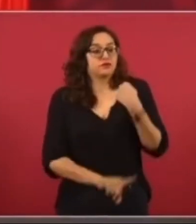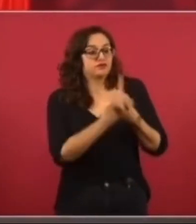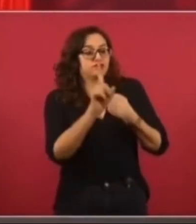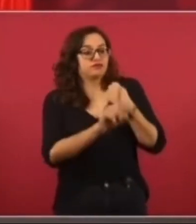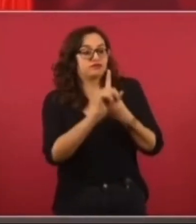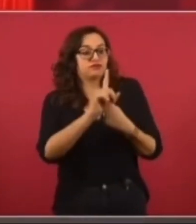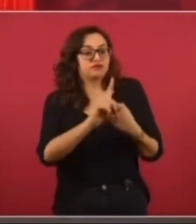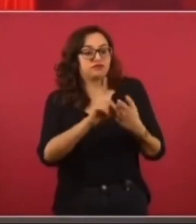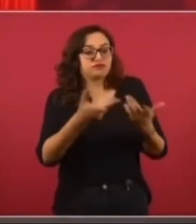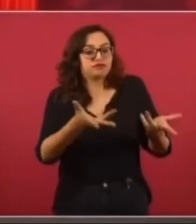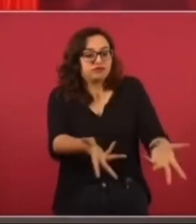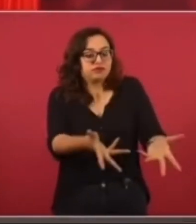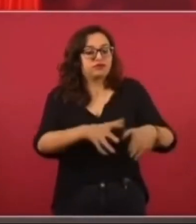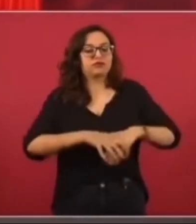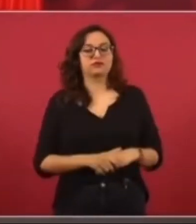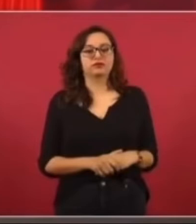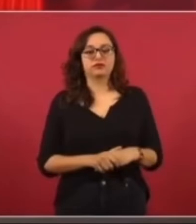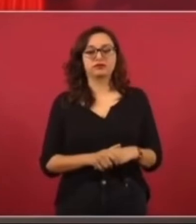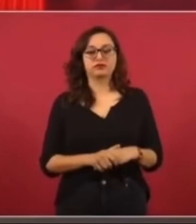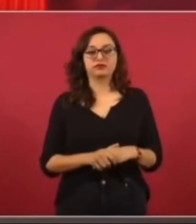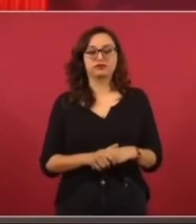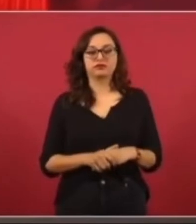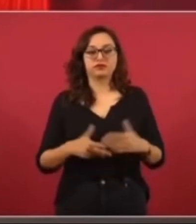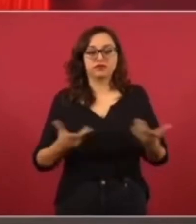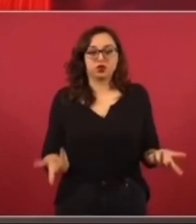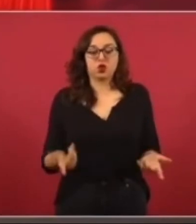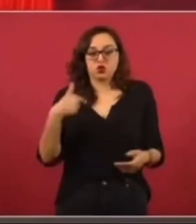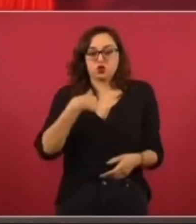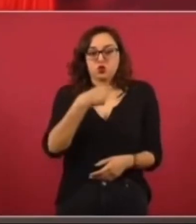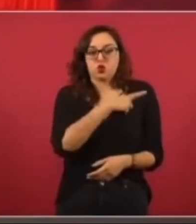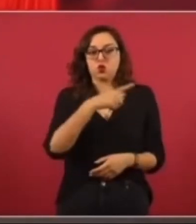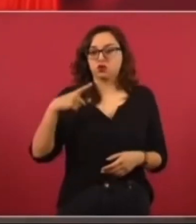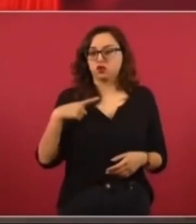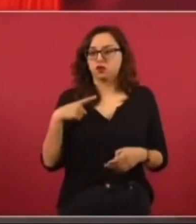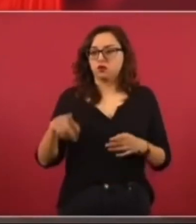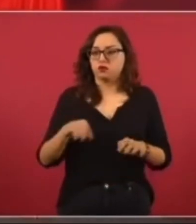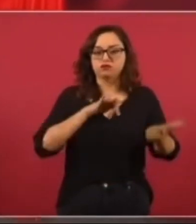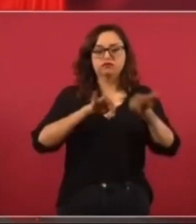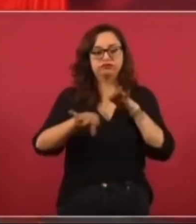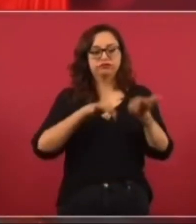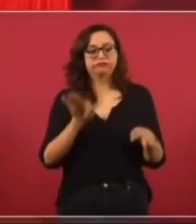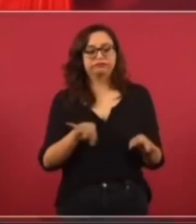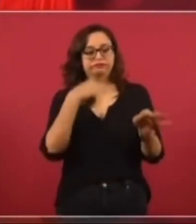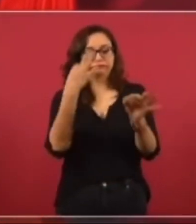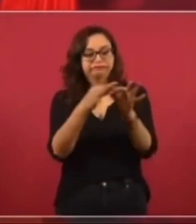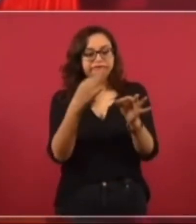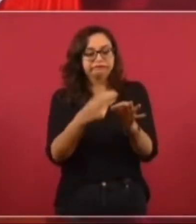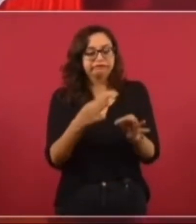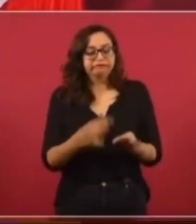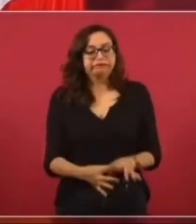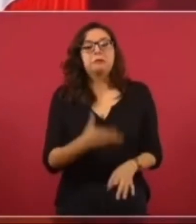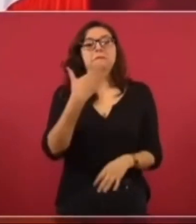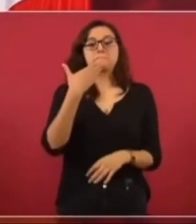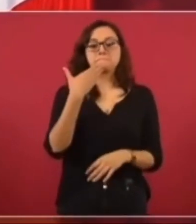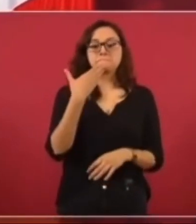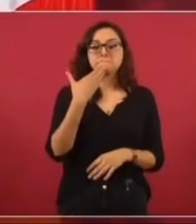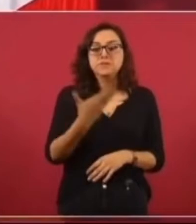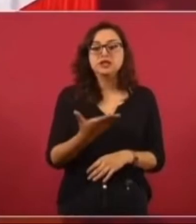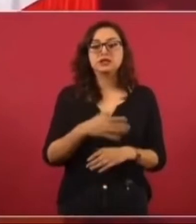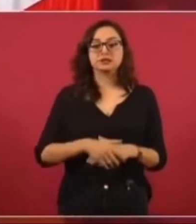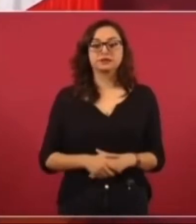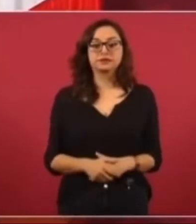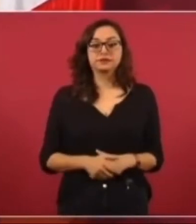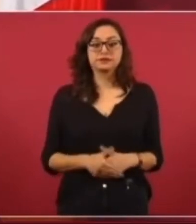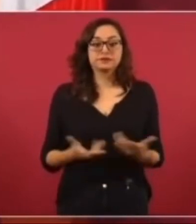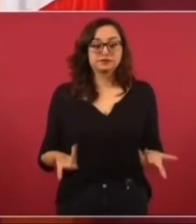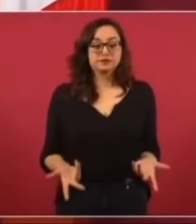entregar buenas cuentas al pueblo y tengo un